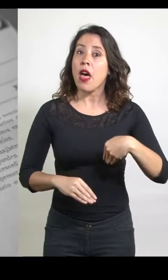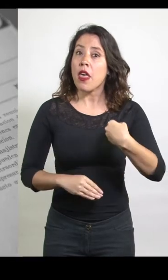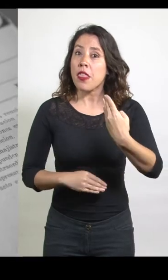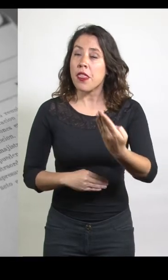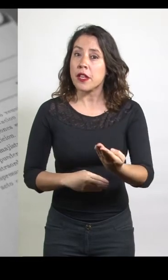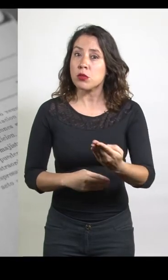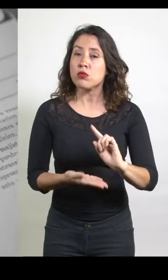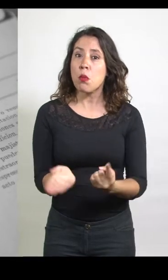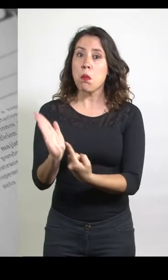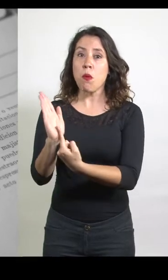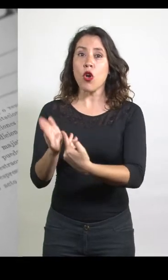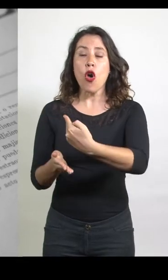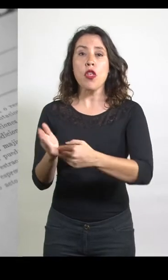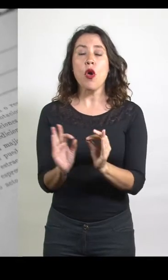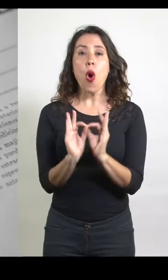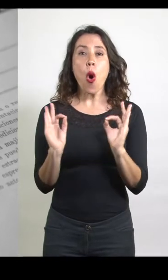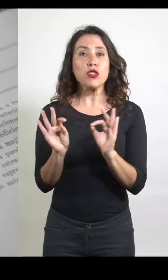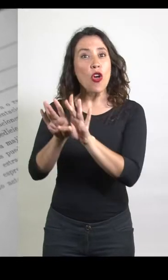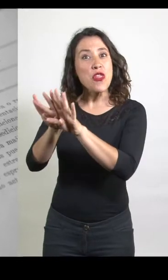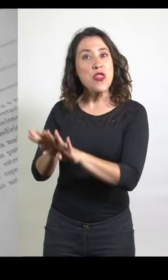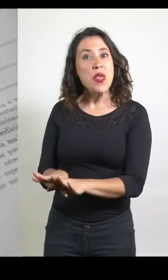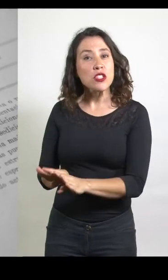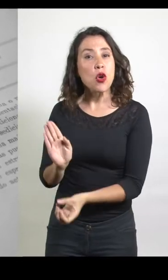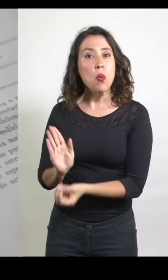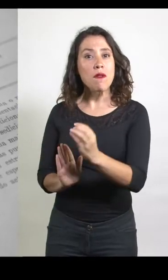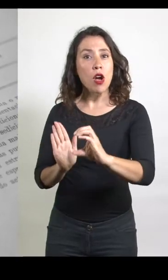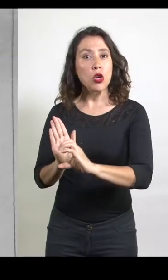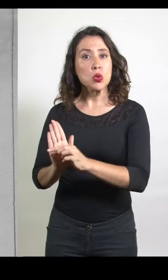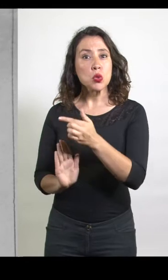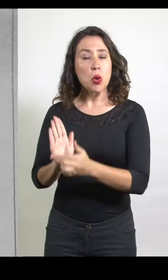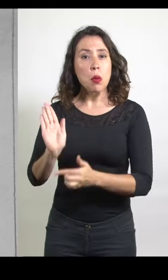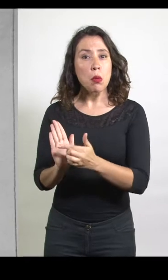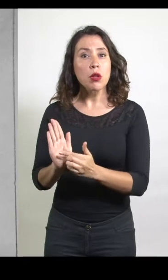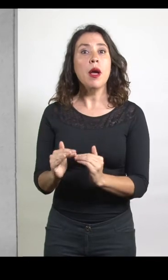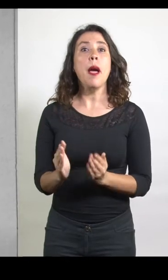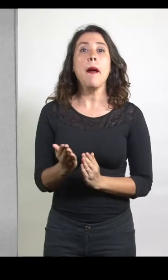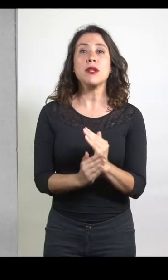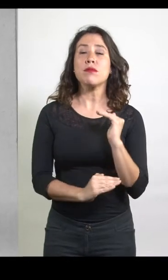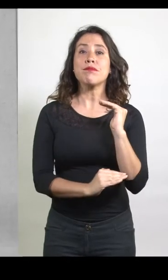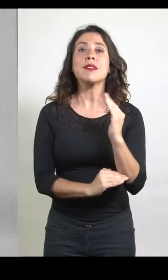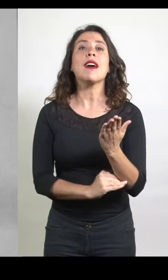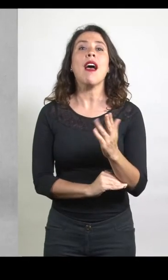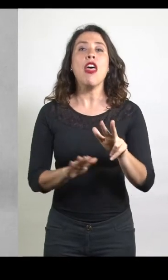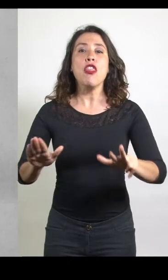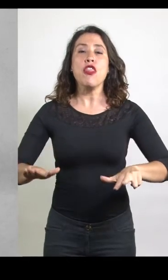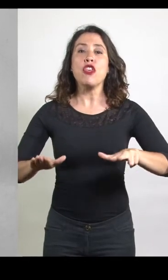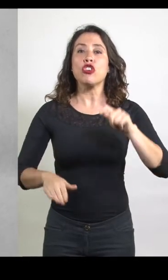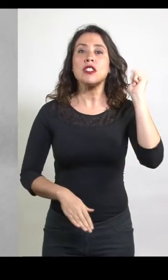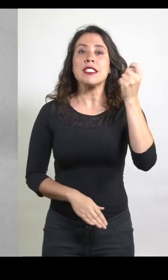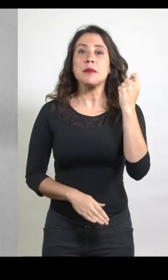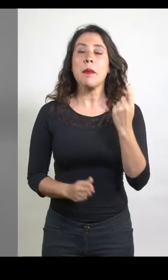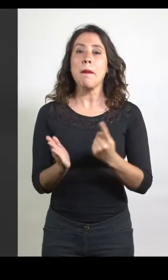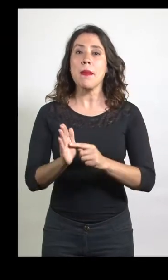Posteriormente, se publicó en el diario oficial el texto de la nueva Constitución, que comenzó a regir el 18 de septiembre de